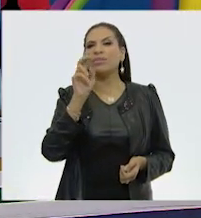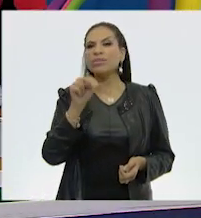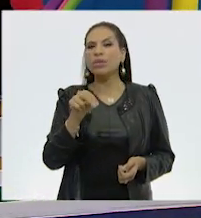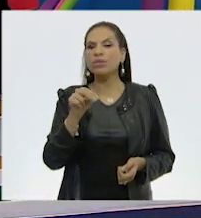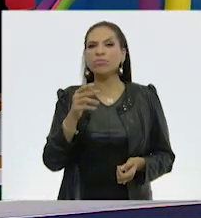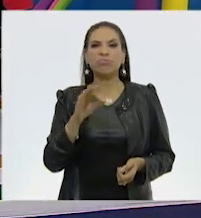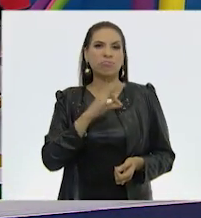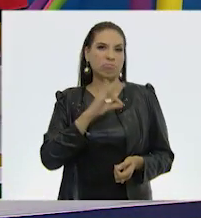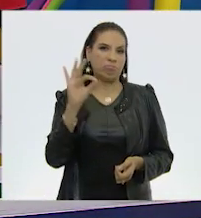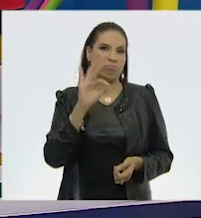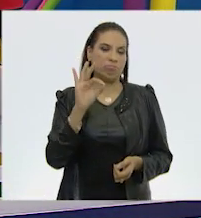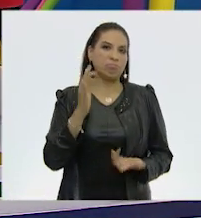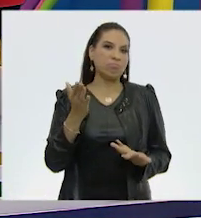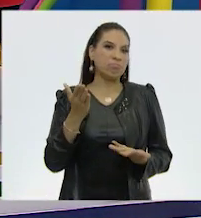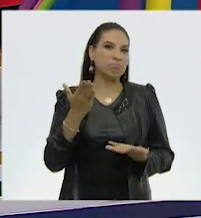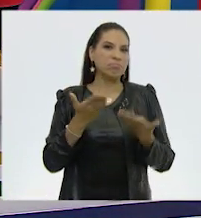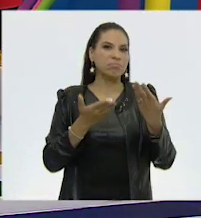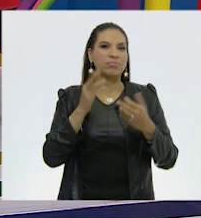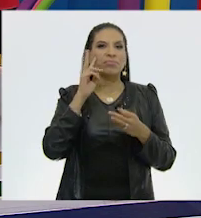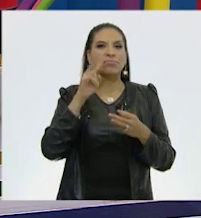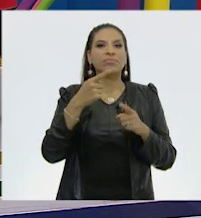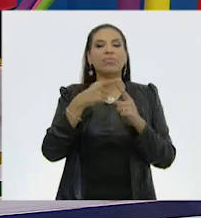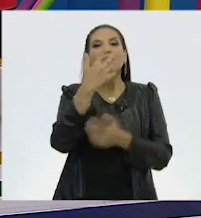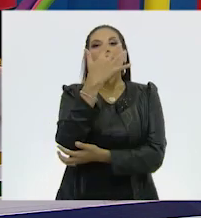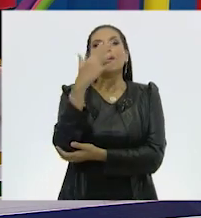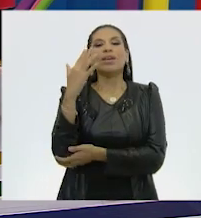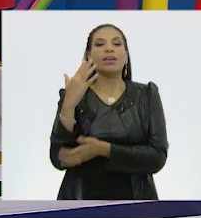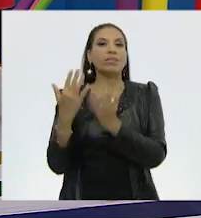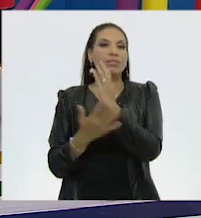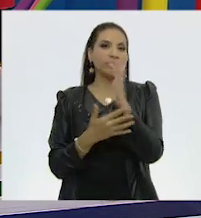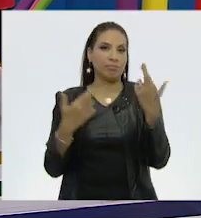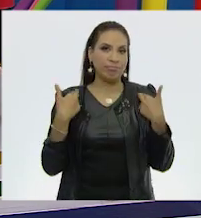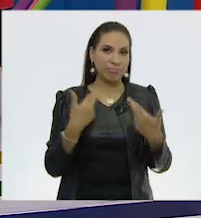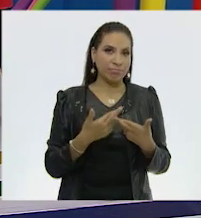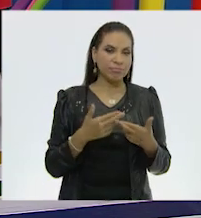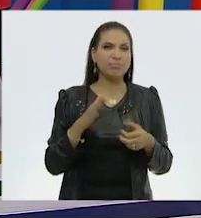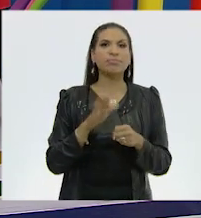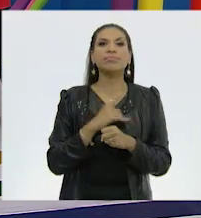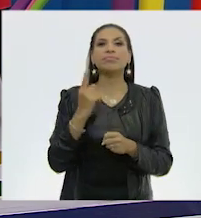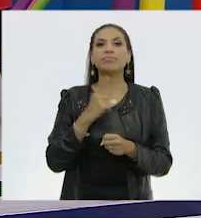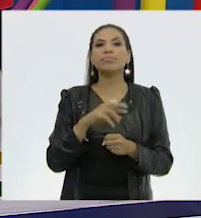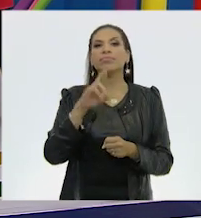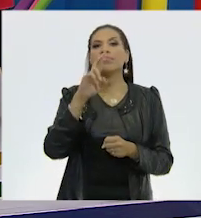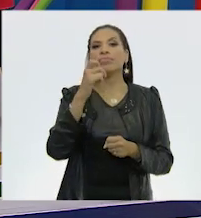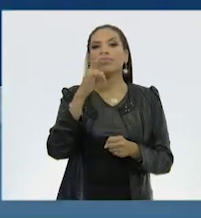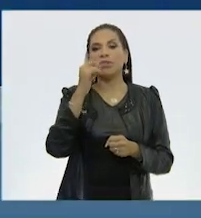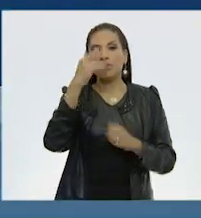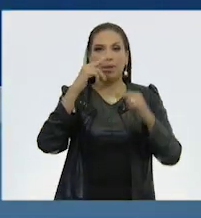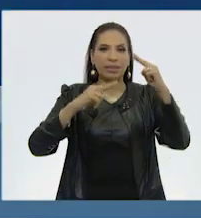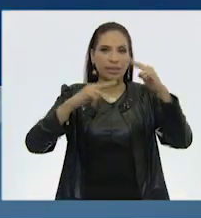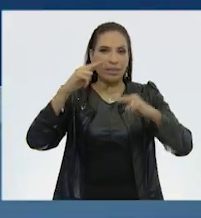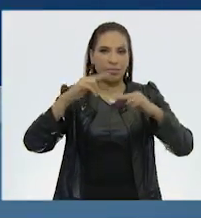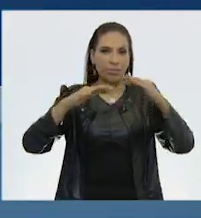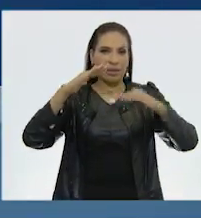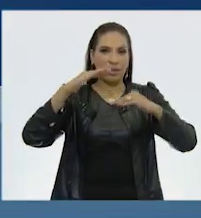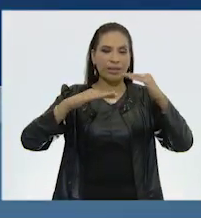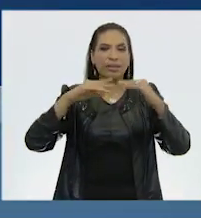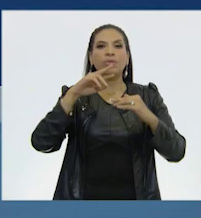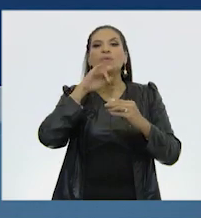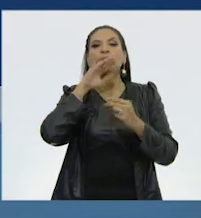podría ser como lo que vimos de los árboles, ¿no, profesor? Porque regulan los niveles de